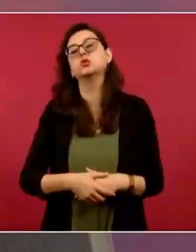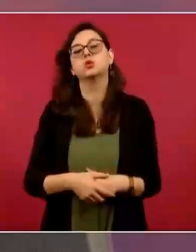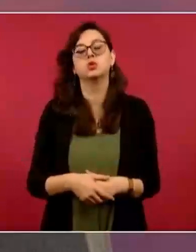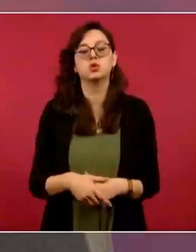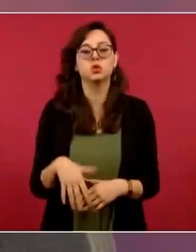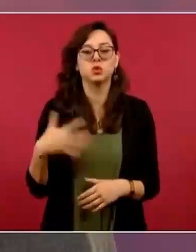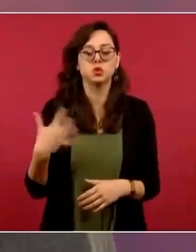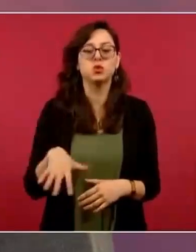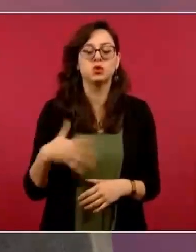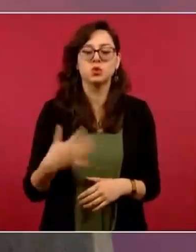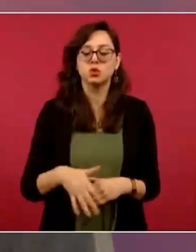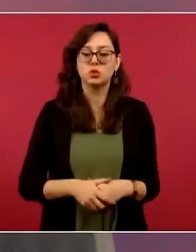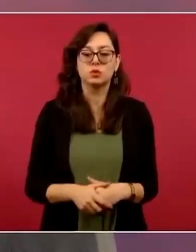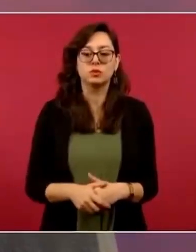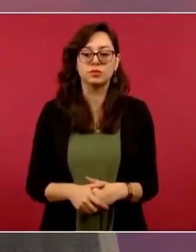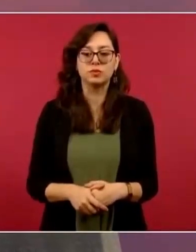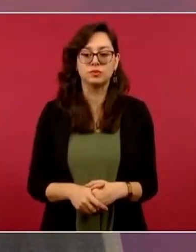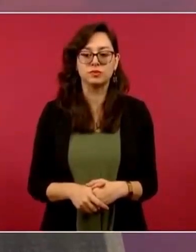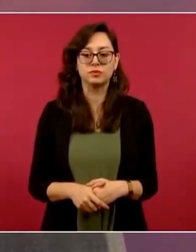Y tiene razón,